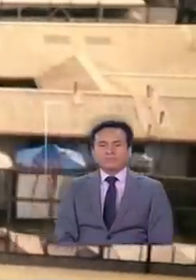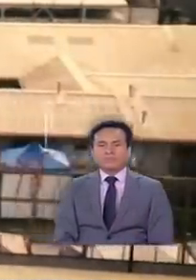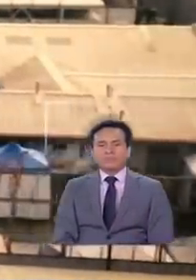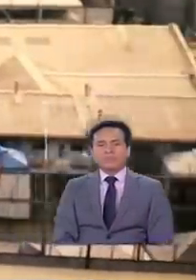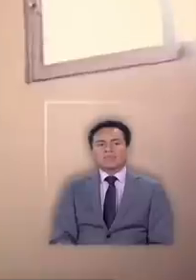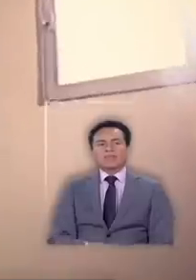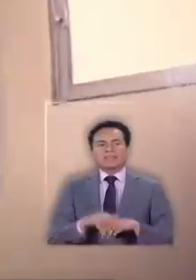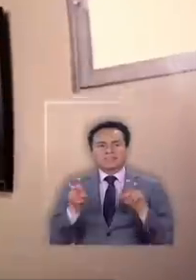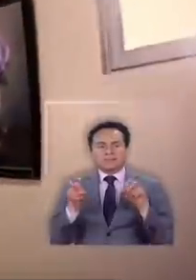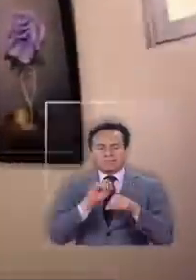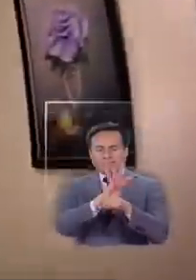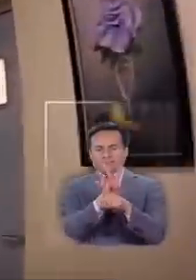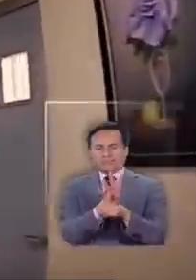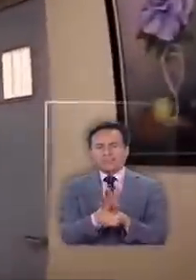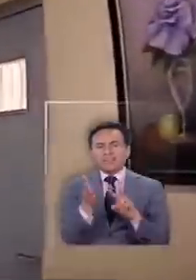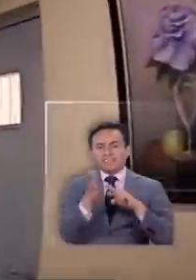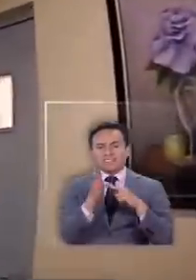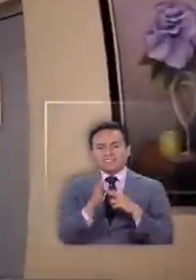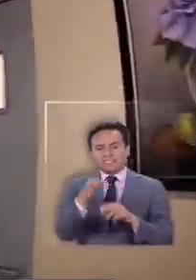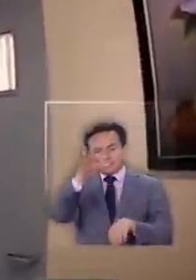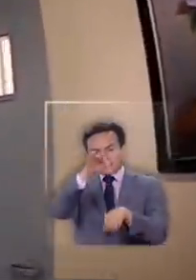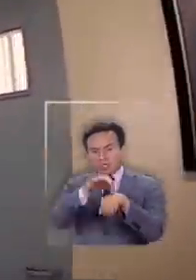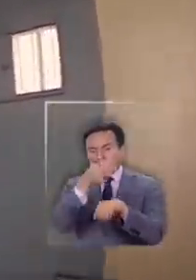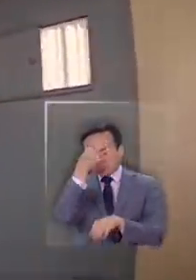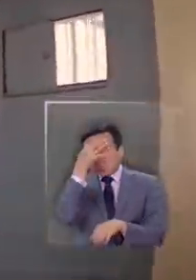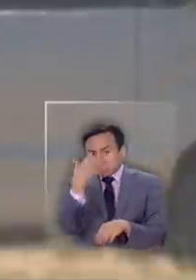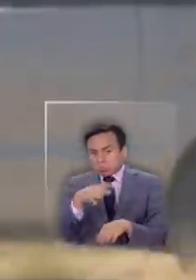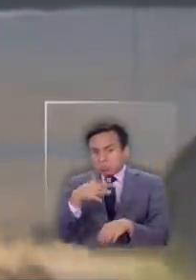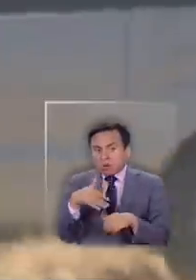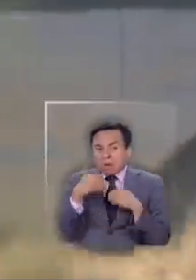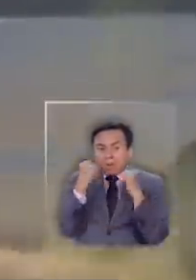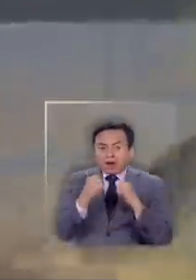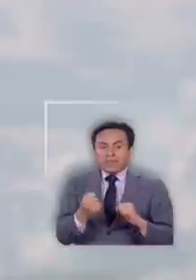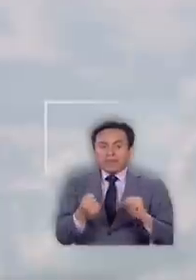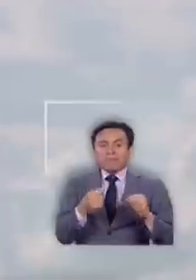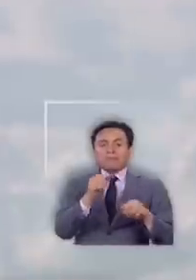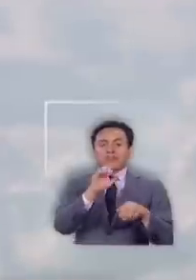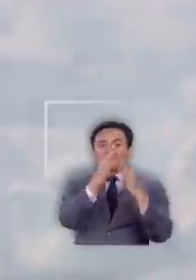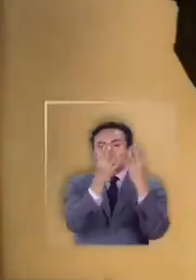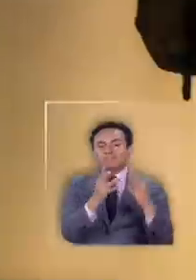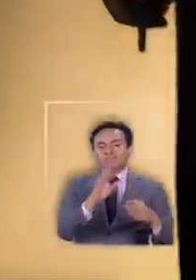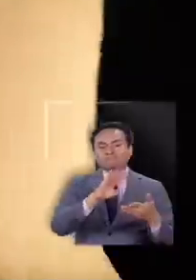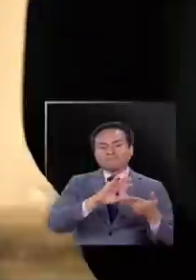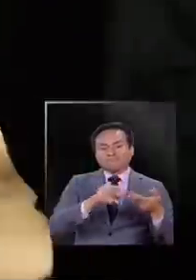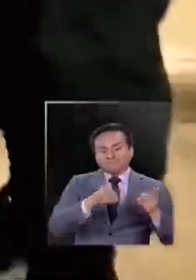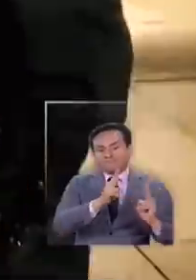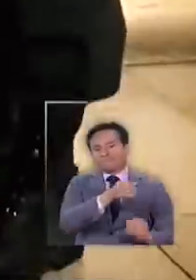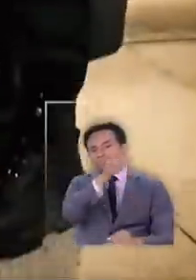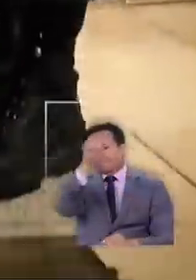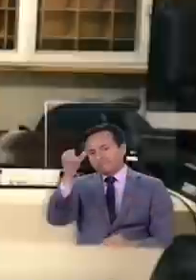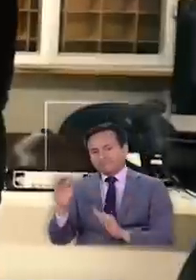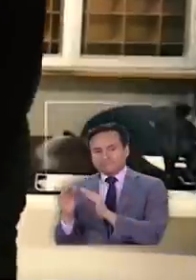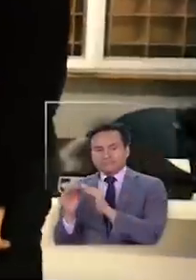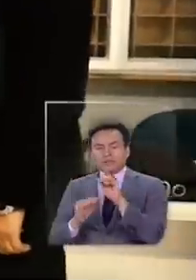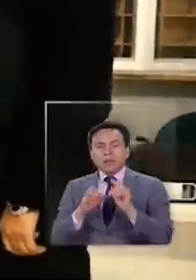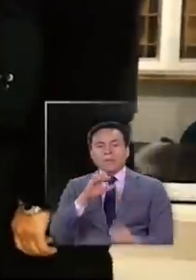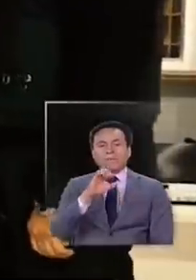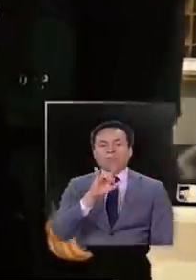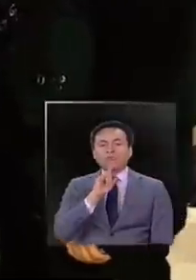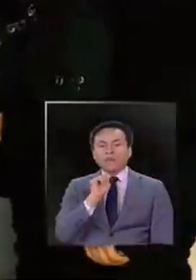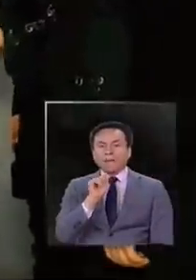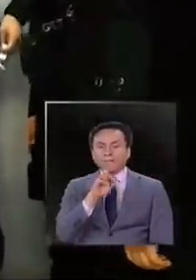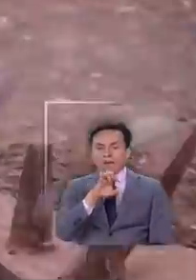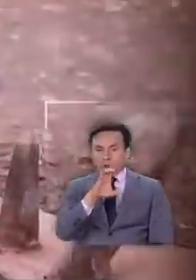medio de la pandemia de la crisis sanitaria la posibilidad de otorgar indultos a algunos presos recluidos en Punta Peuco condenados por